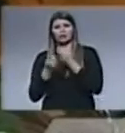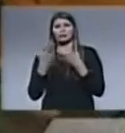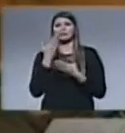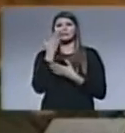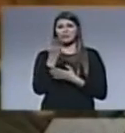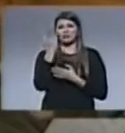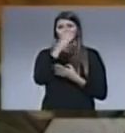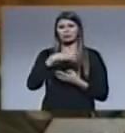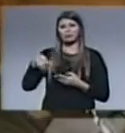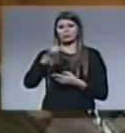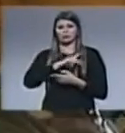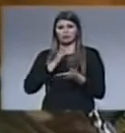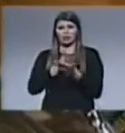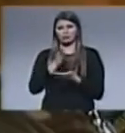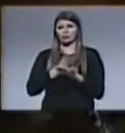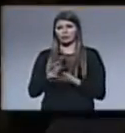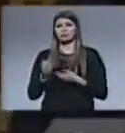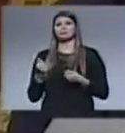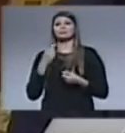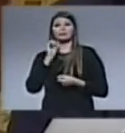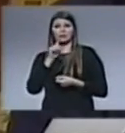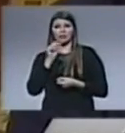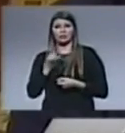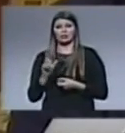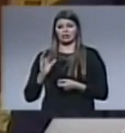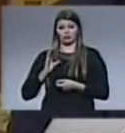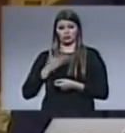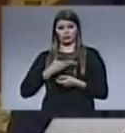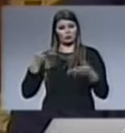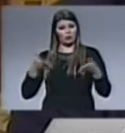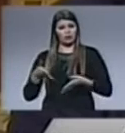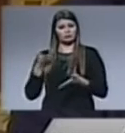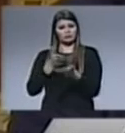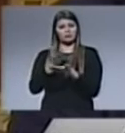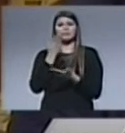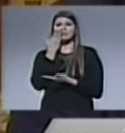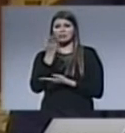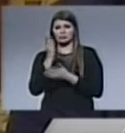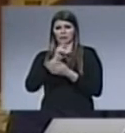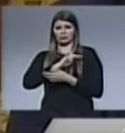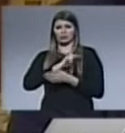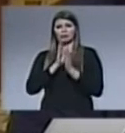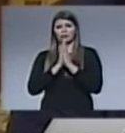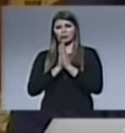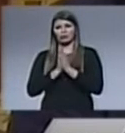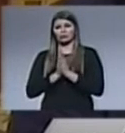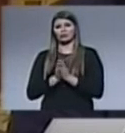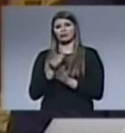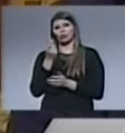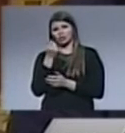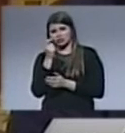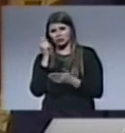a la ciudadanía solidariedad. Nosotros ahora mismo estamos pidiéndole a esas personas que nos puedan ayudar con dinero,